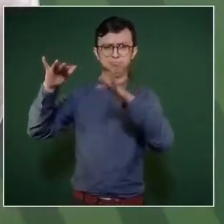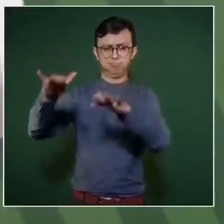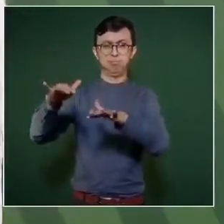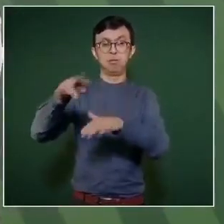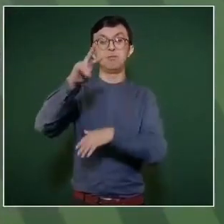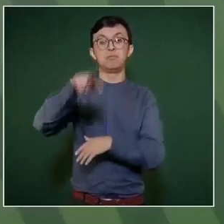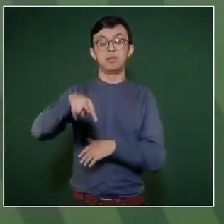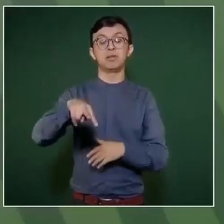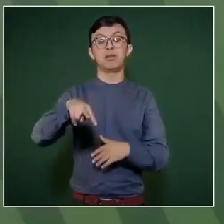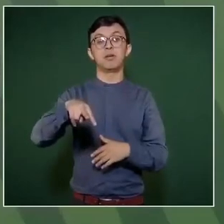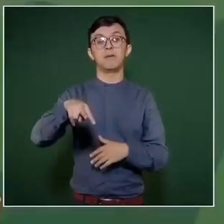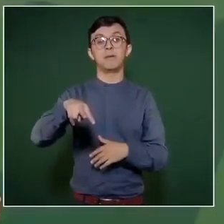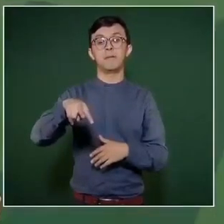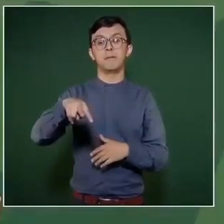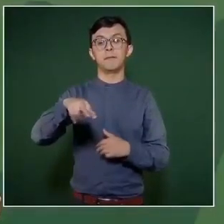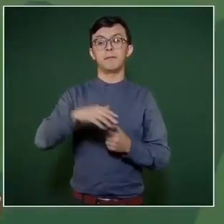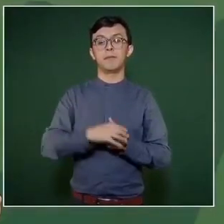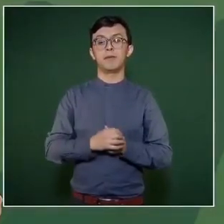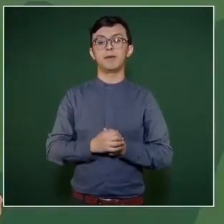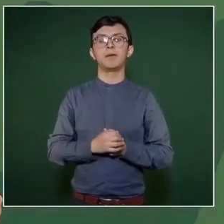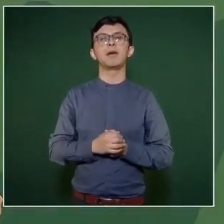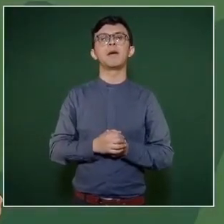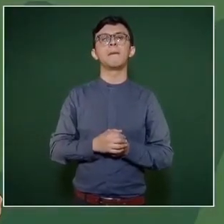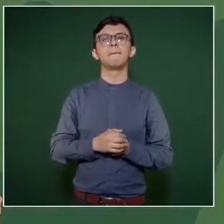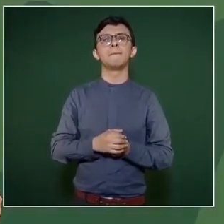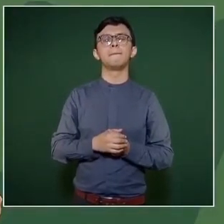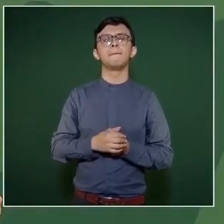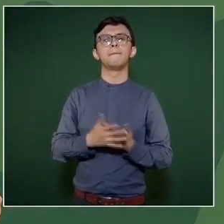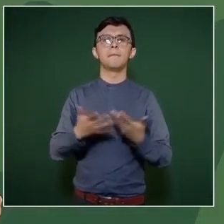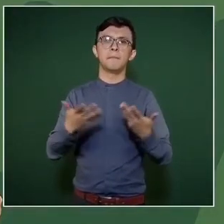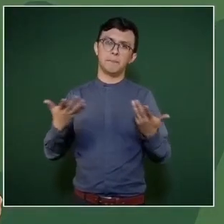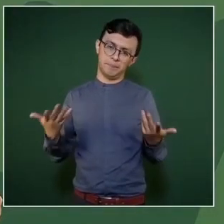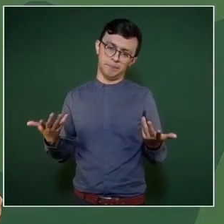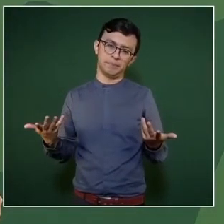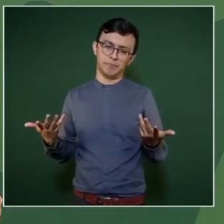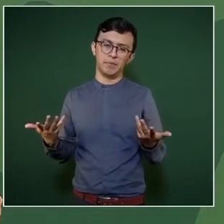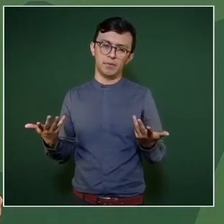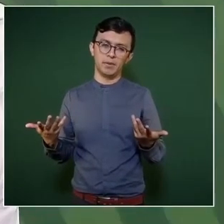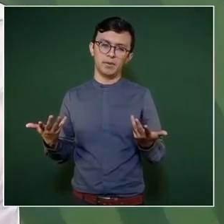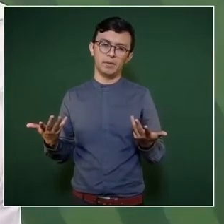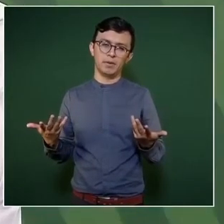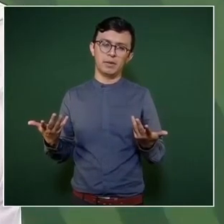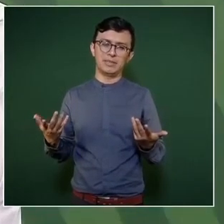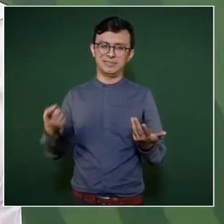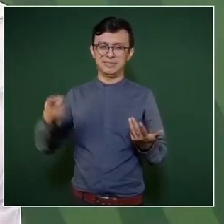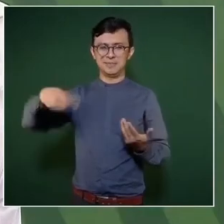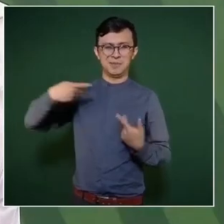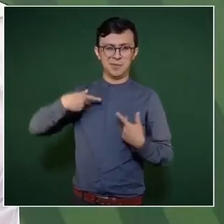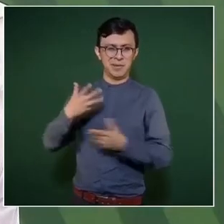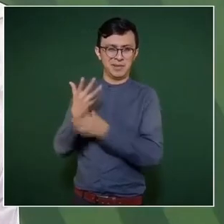y ahora sí que como se dice